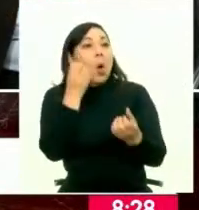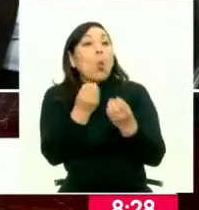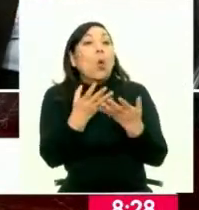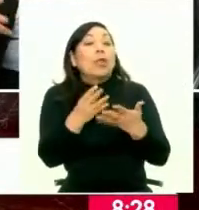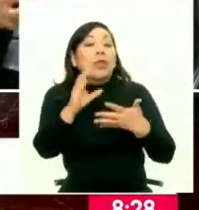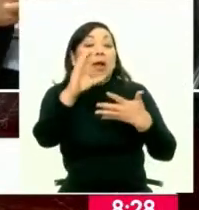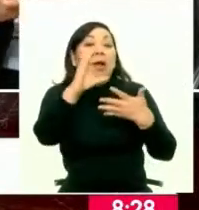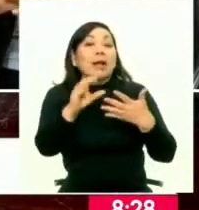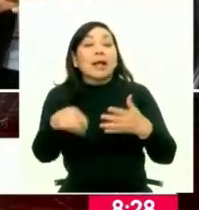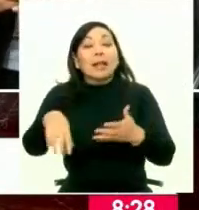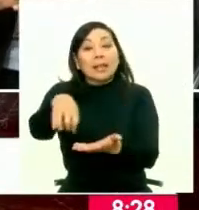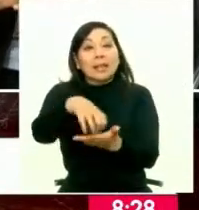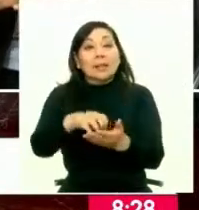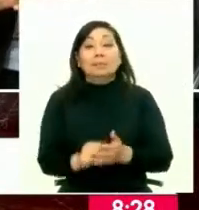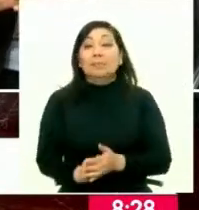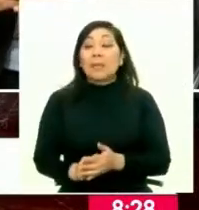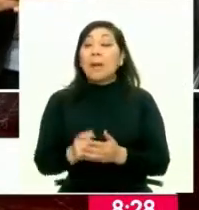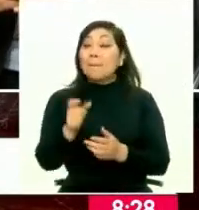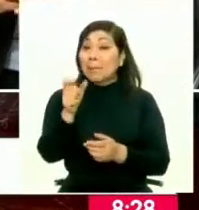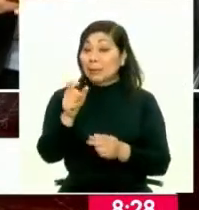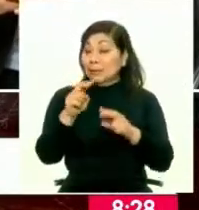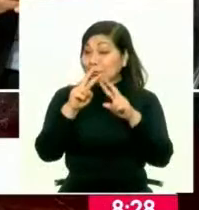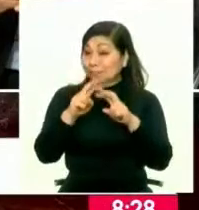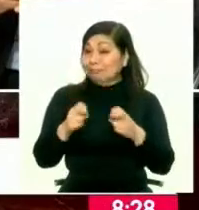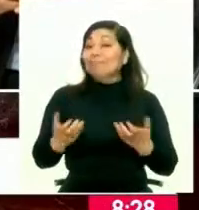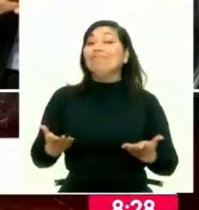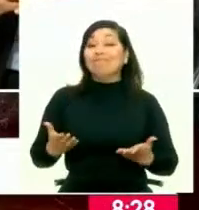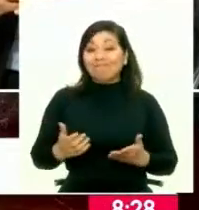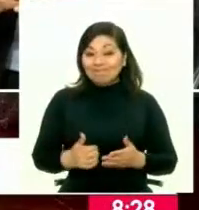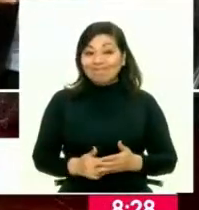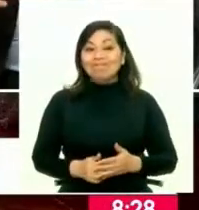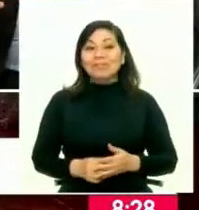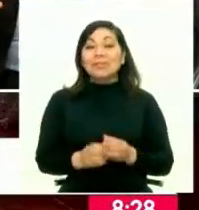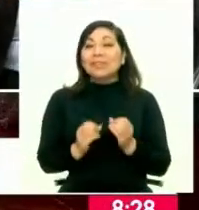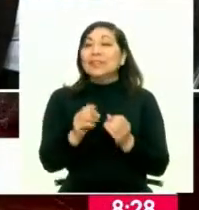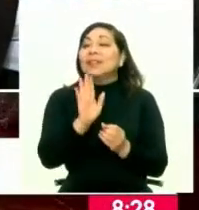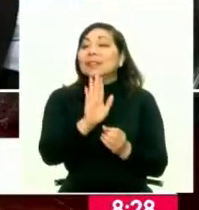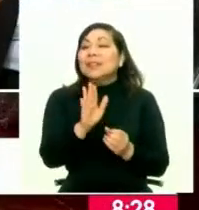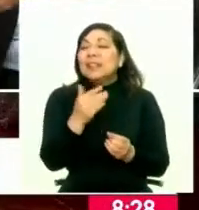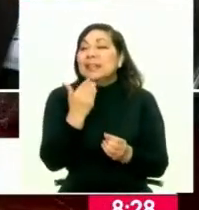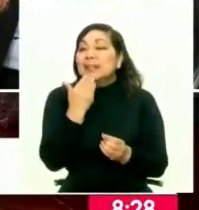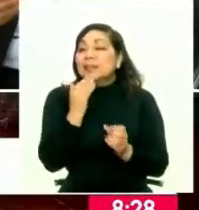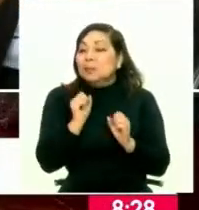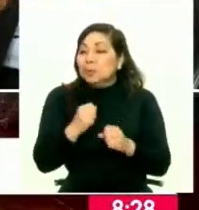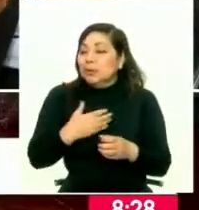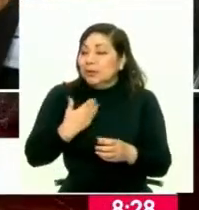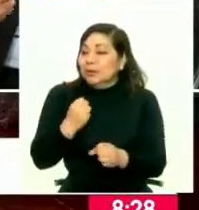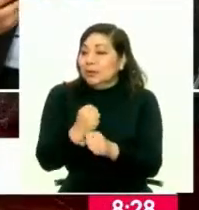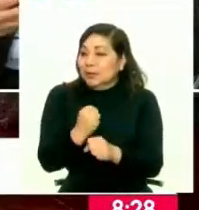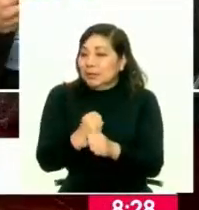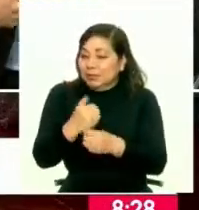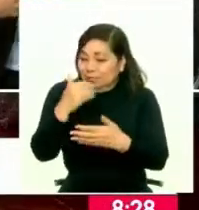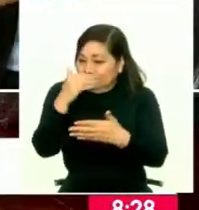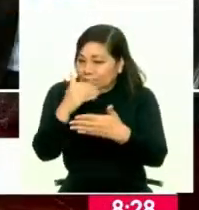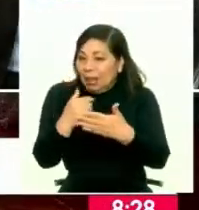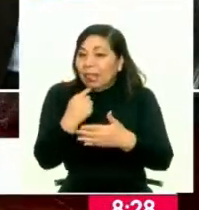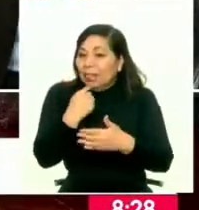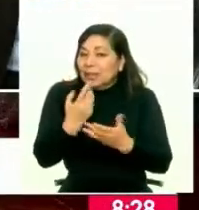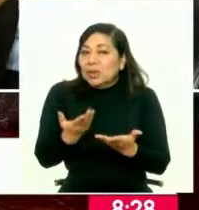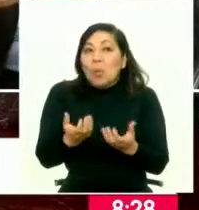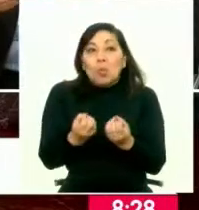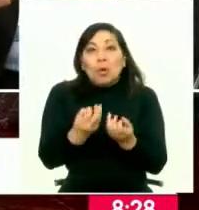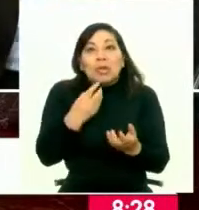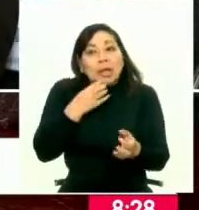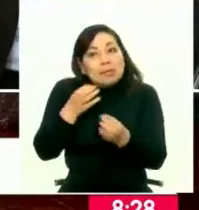características de esta población. ¿Y para los investigadores? Sobre todo, porque son ellos quienes van a poder trabajar esta data y decirnos